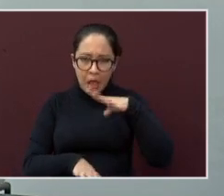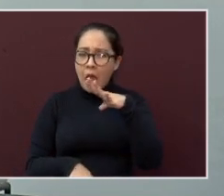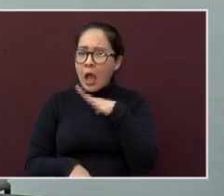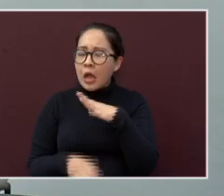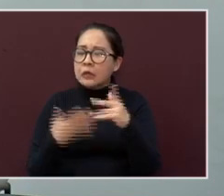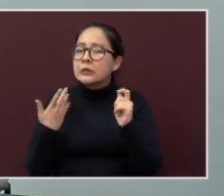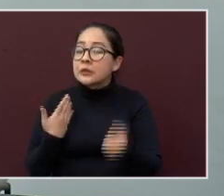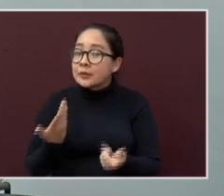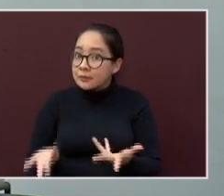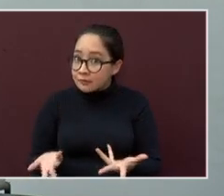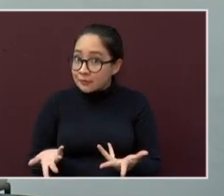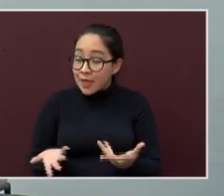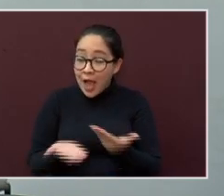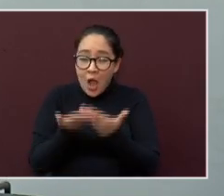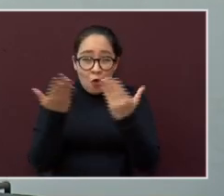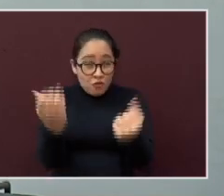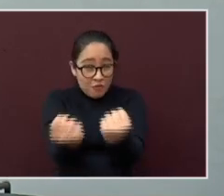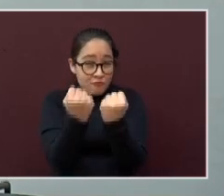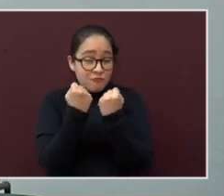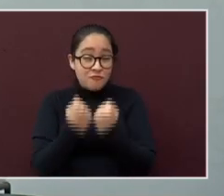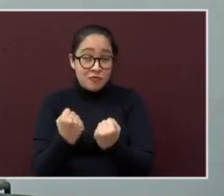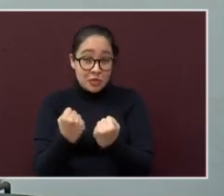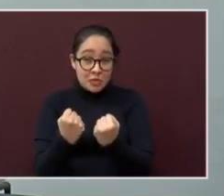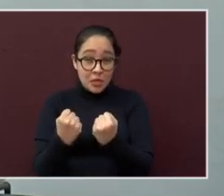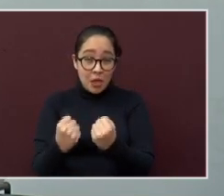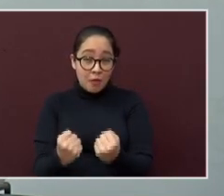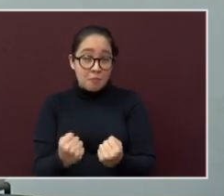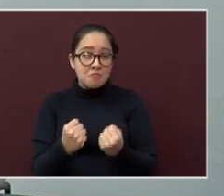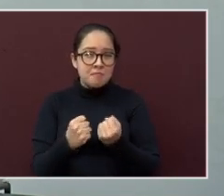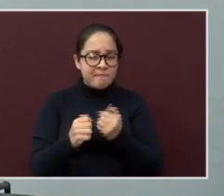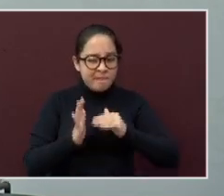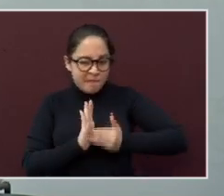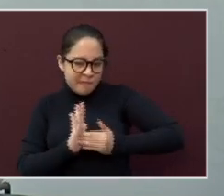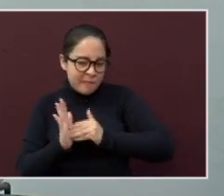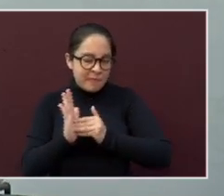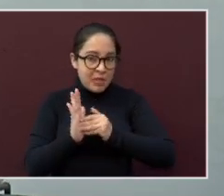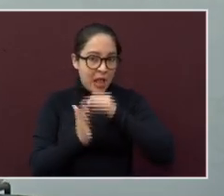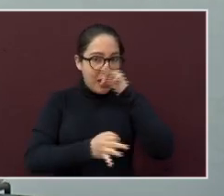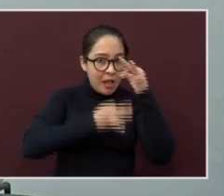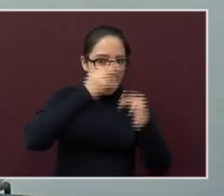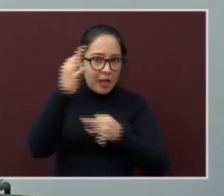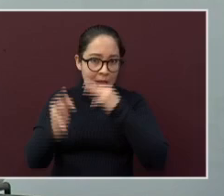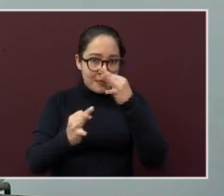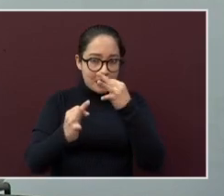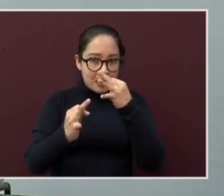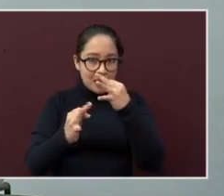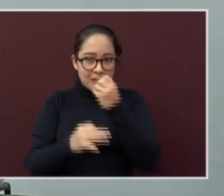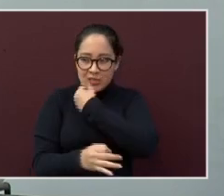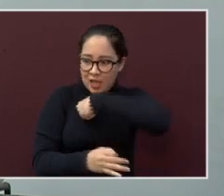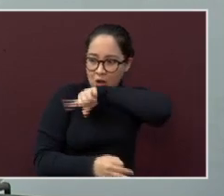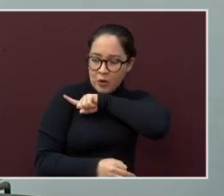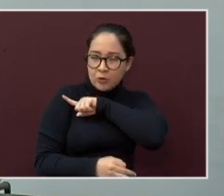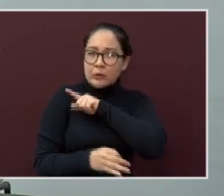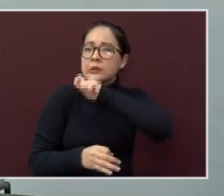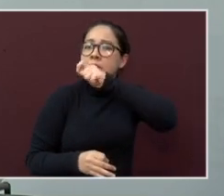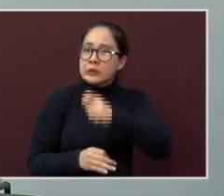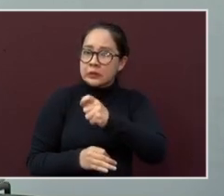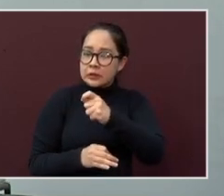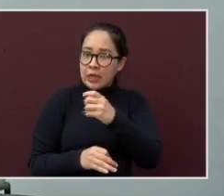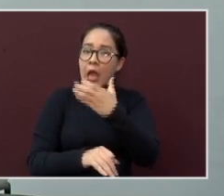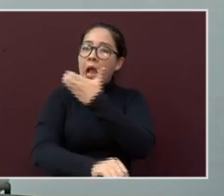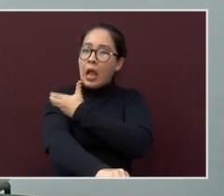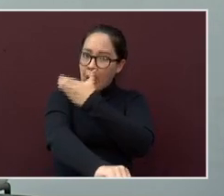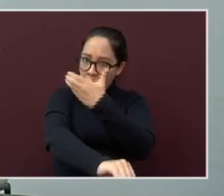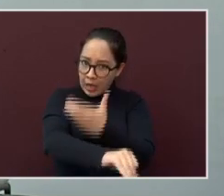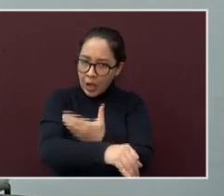hemos ahora más que nunca reforzado los mensajes de salud con compañeros